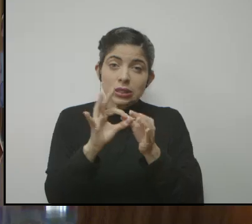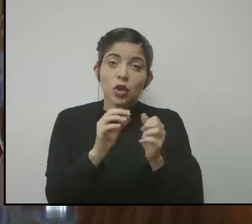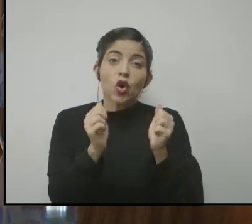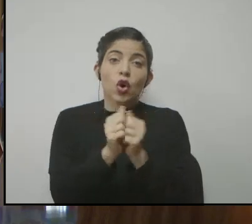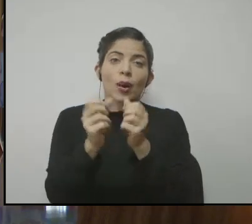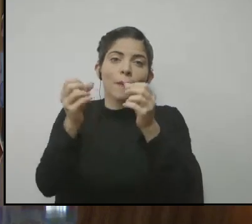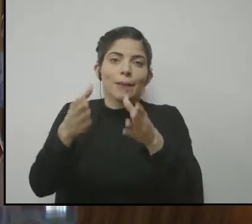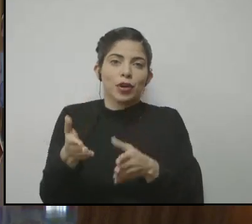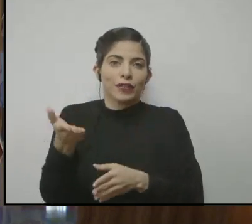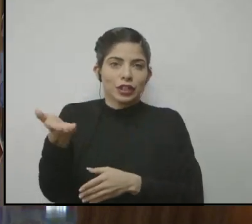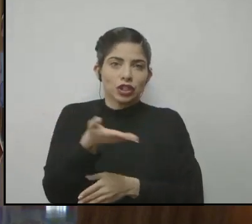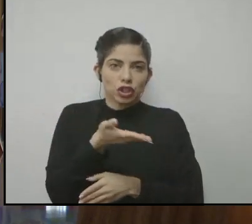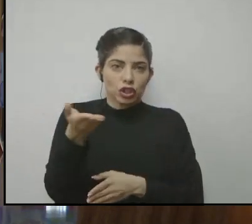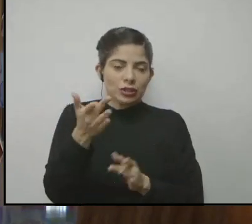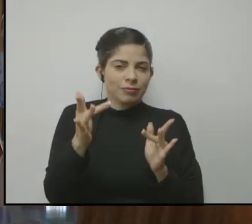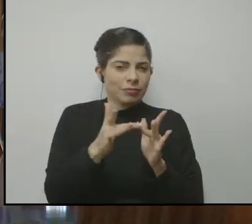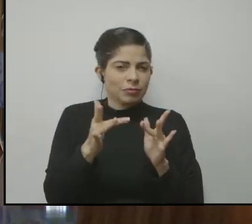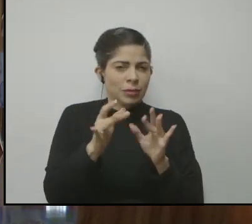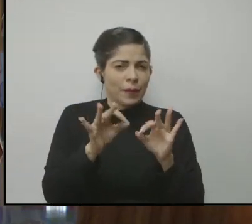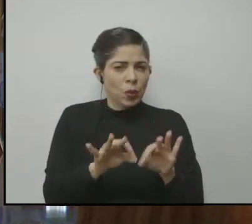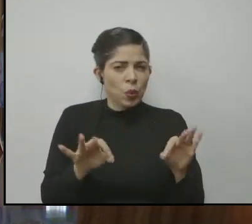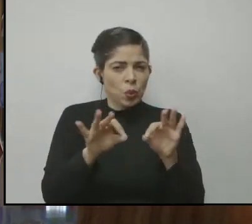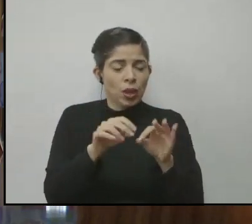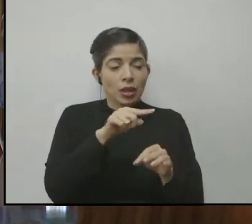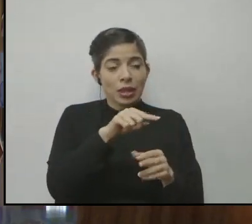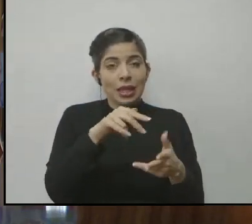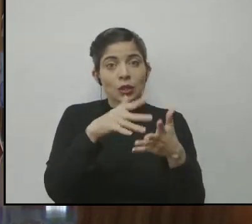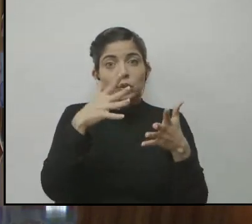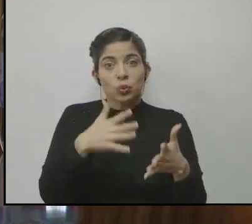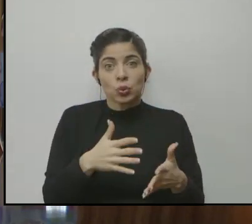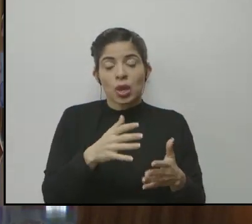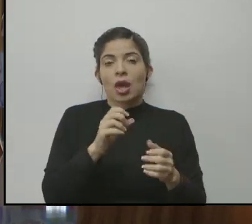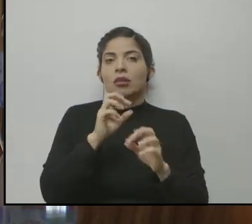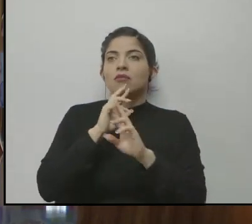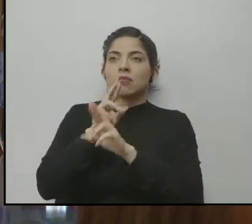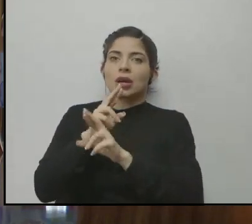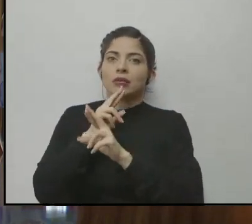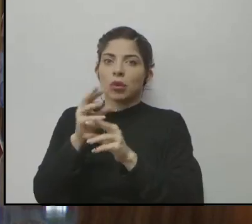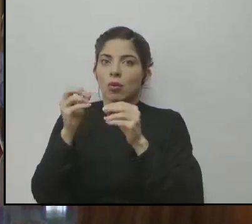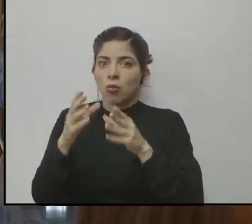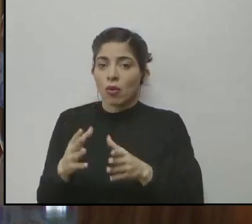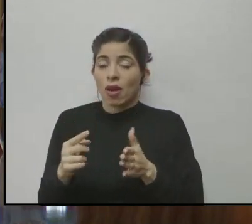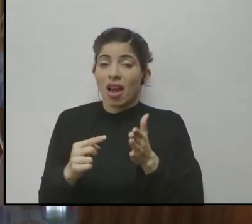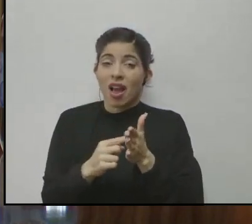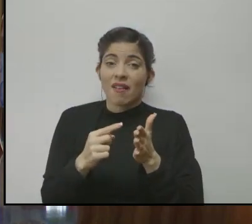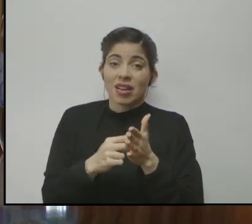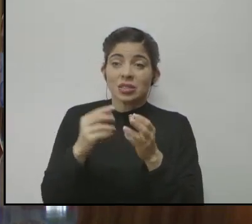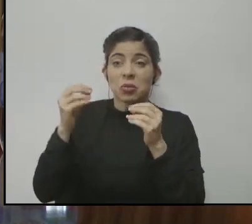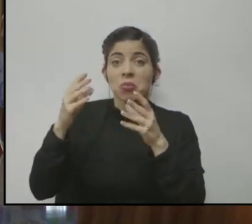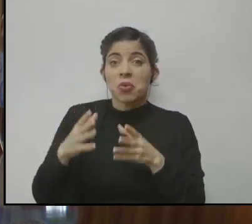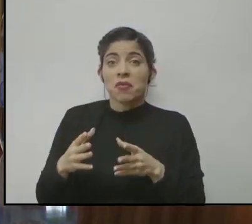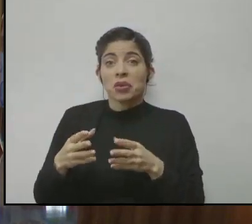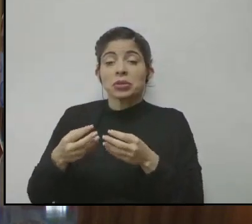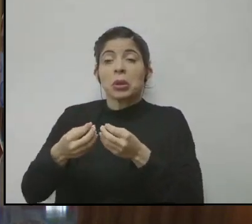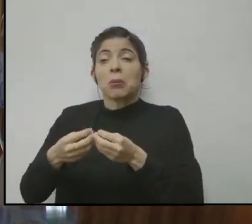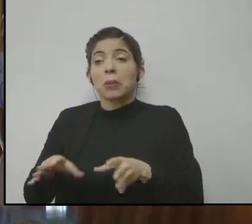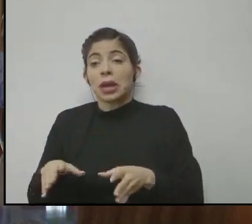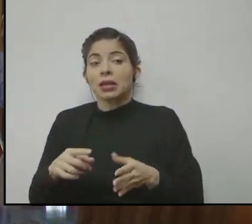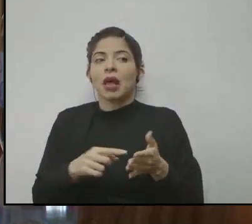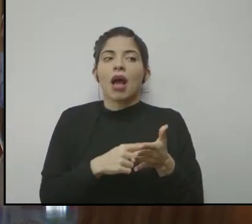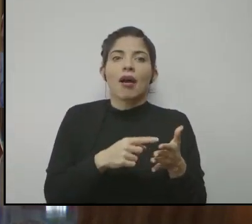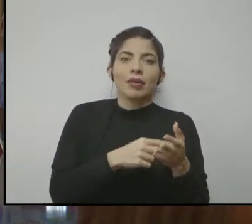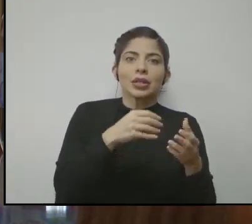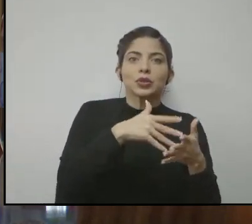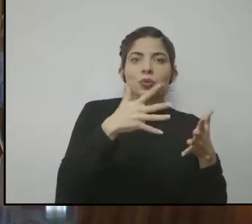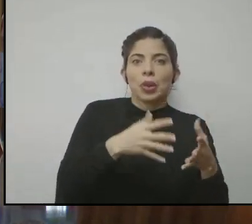profesor, hacer todo ese llamado también a los estudiantes para que le respondan a sus profesores, a veces como hay algunos profesores medio perdidos, hay estudiantes